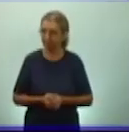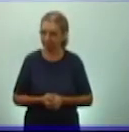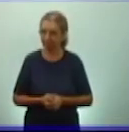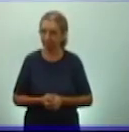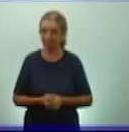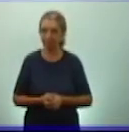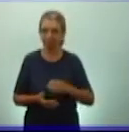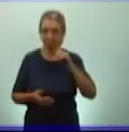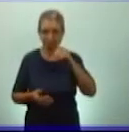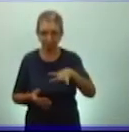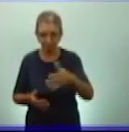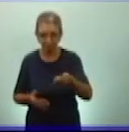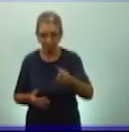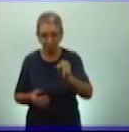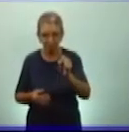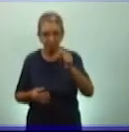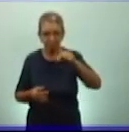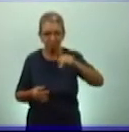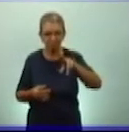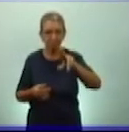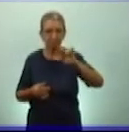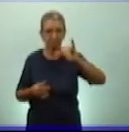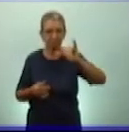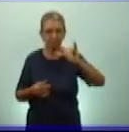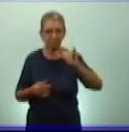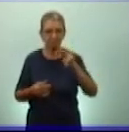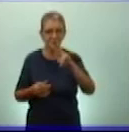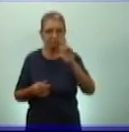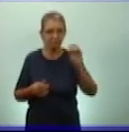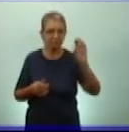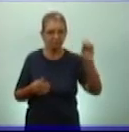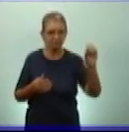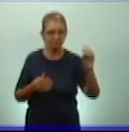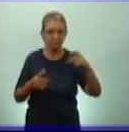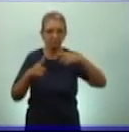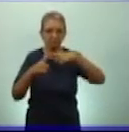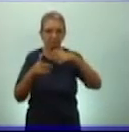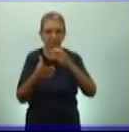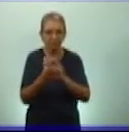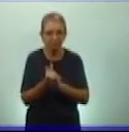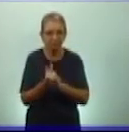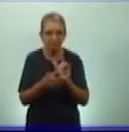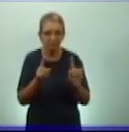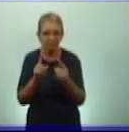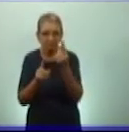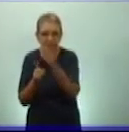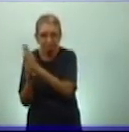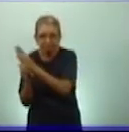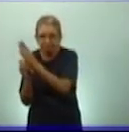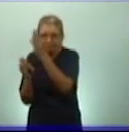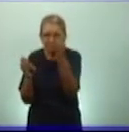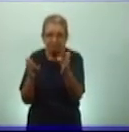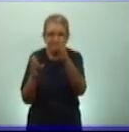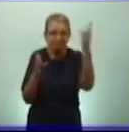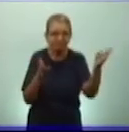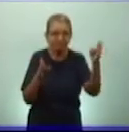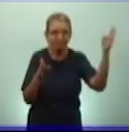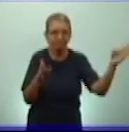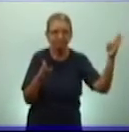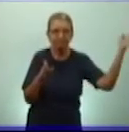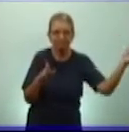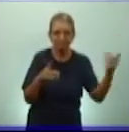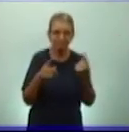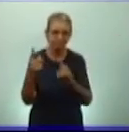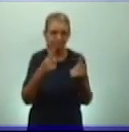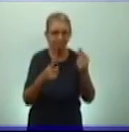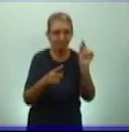Chaskis, una persona que corría hasta 200 kilómetros, o transmitían ese mensaje en un día hasta 200 kilómetros y memorizado. ¿Verdad? ¡Qué